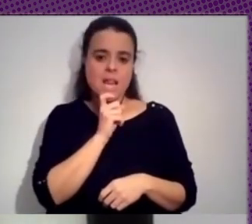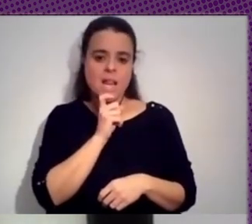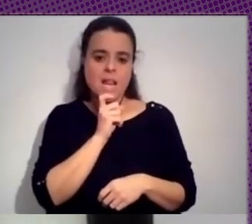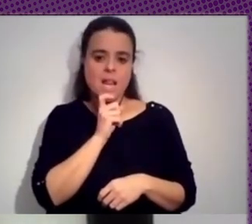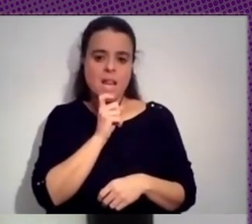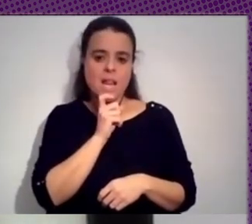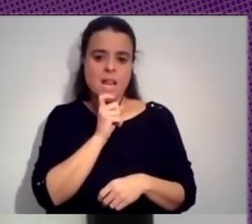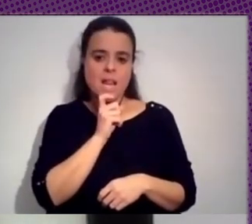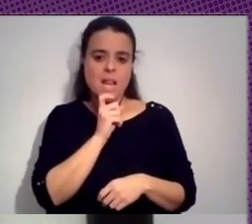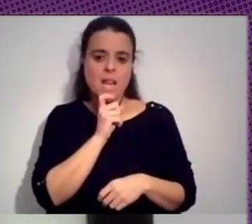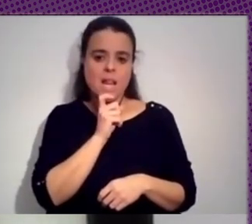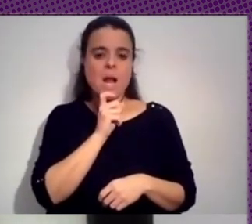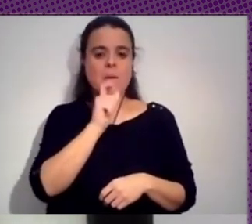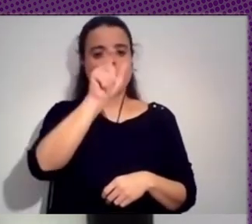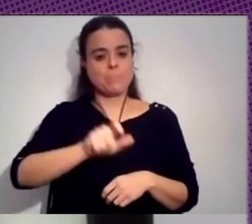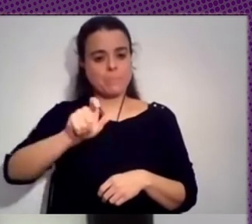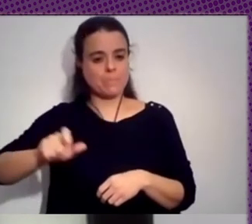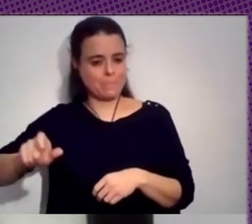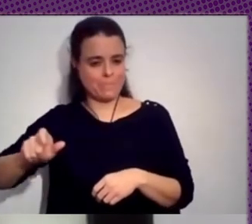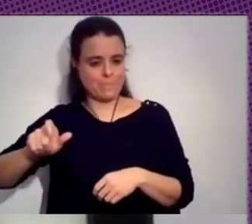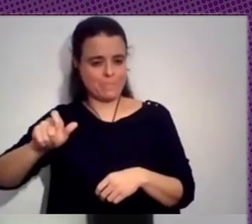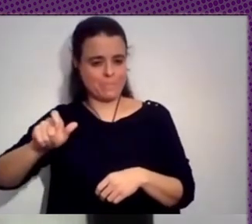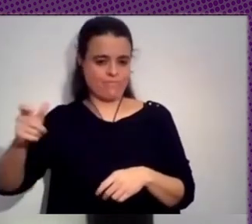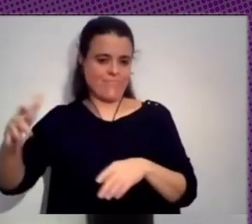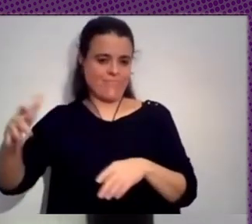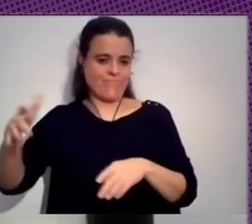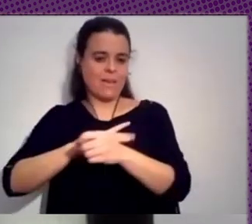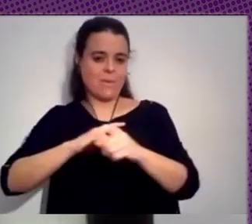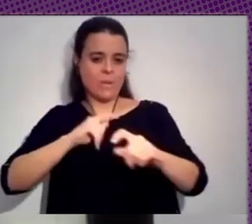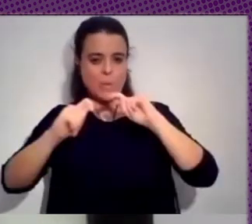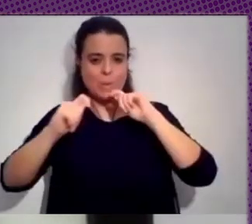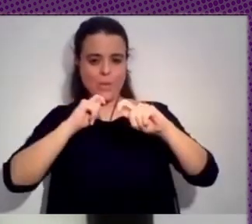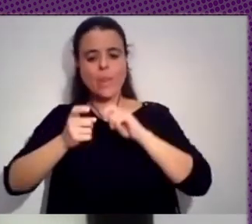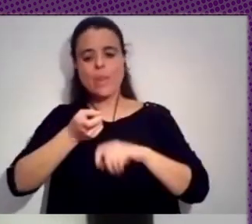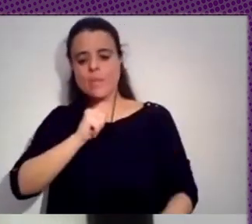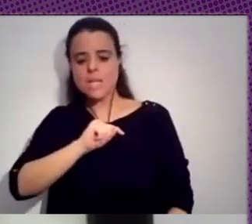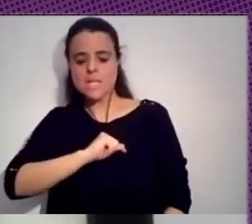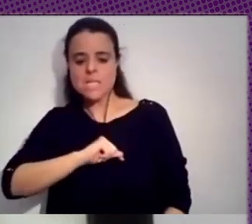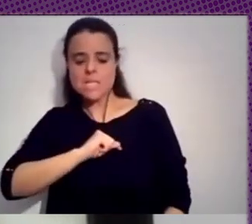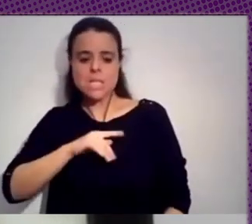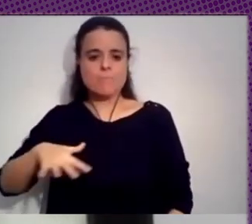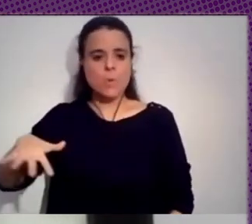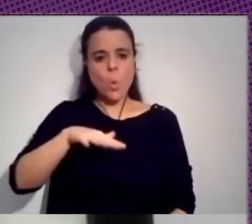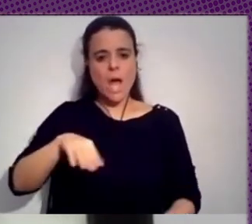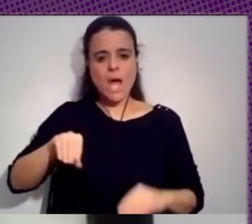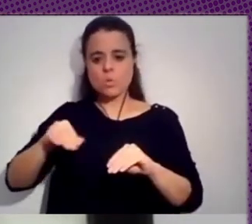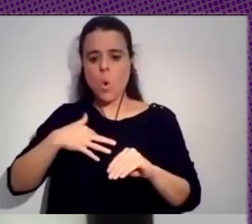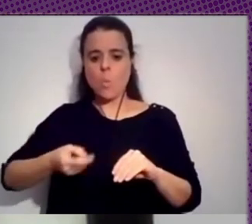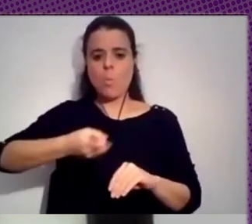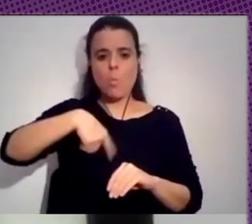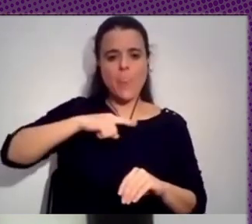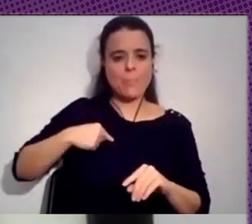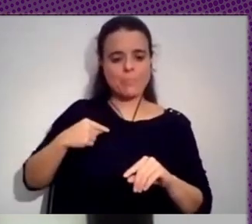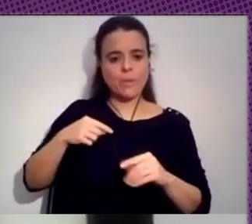el mainstream periodístico sentir que su lugar de enunciación puede ser puesto en discusión